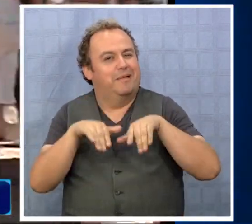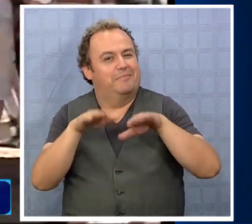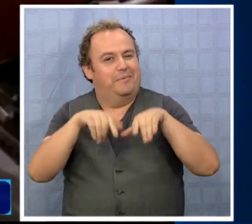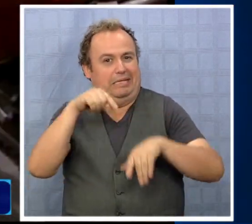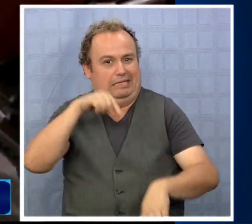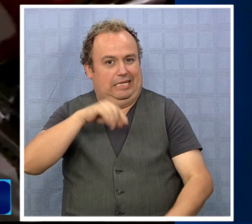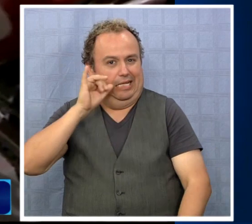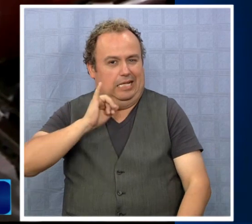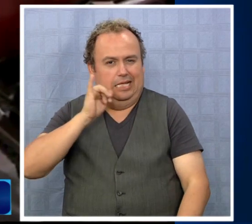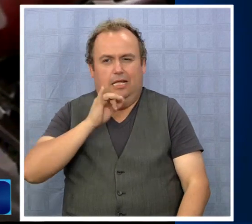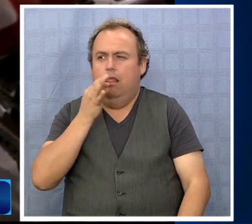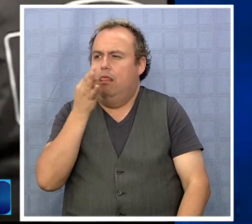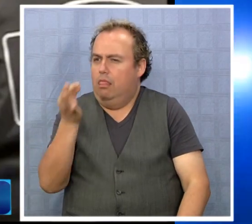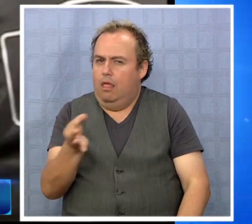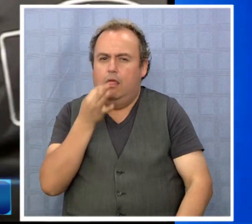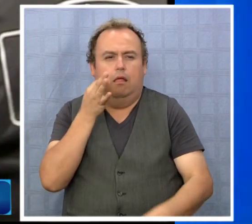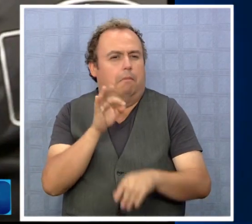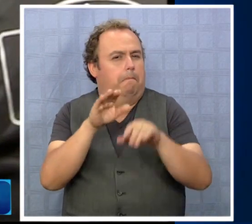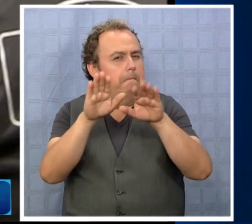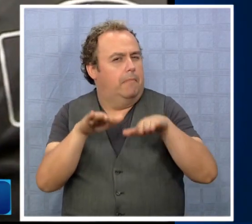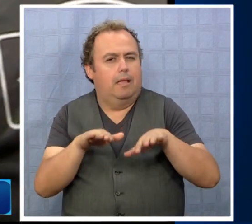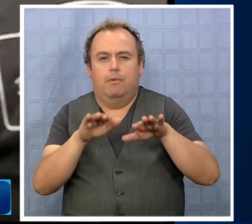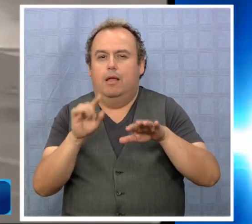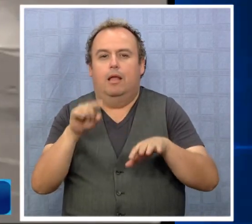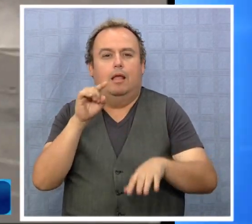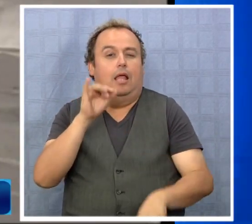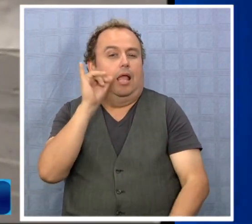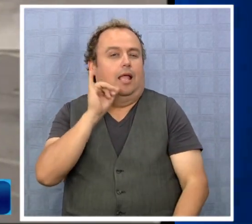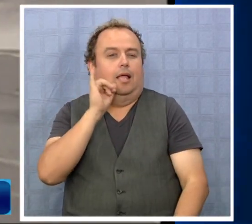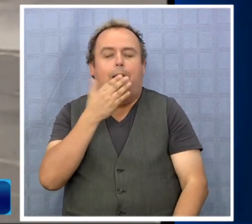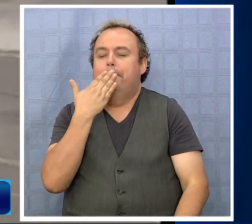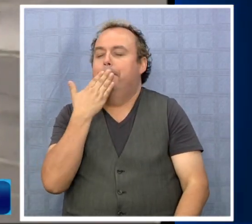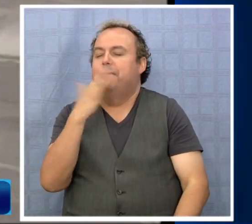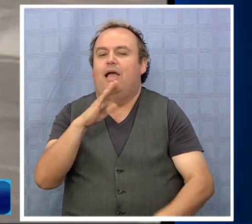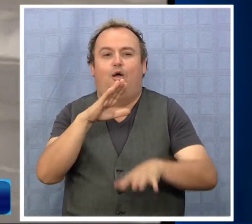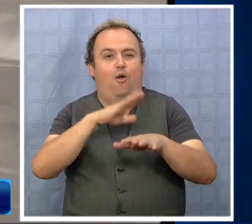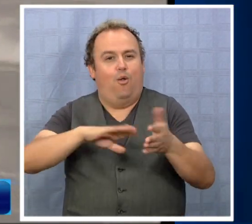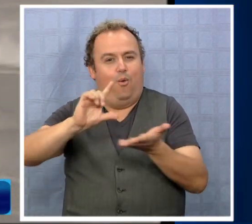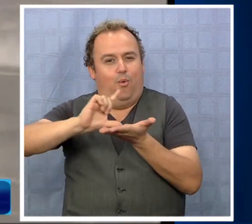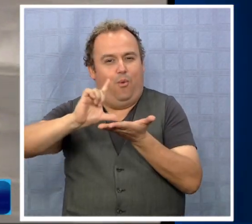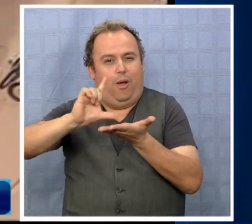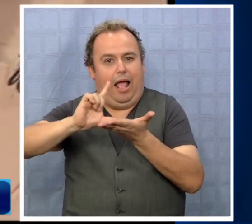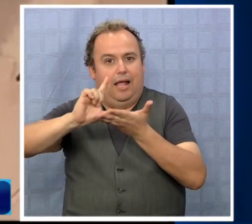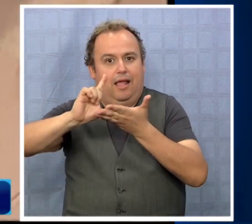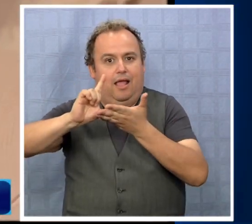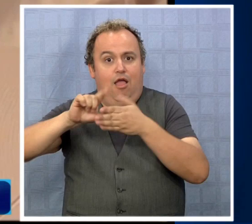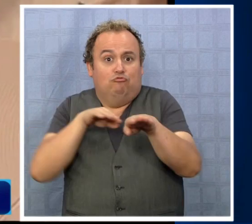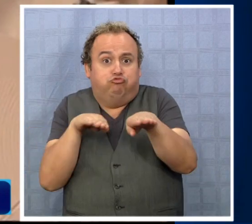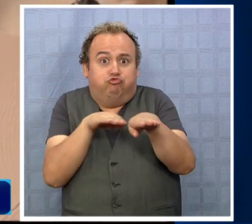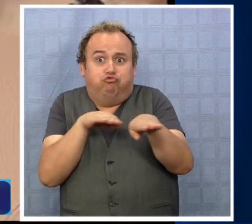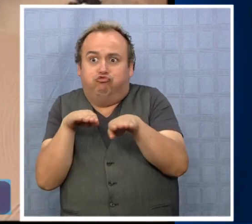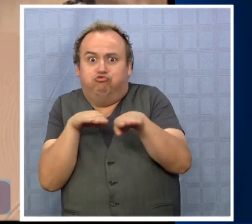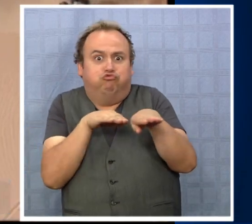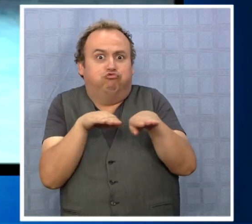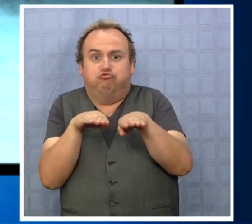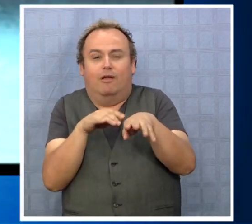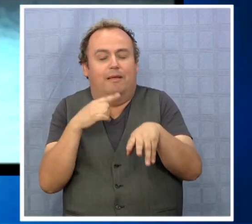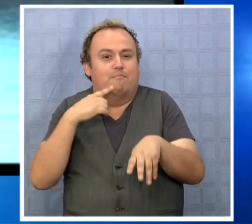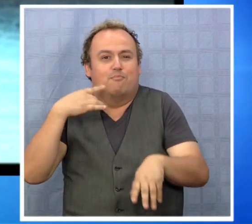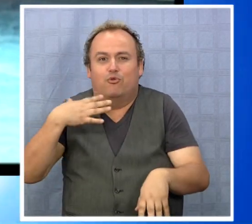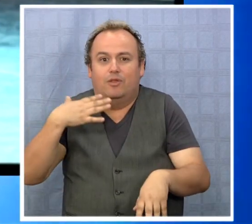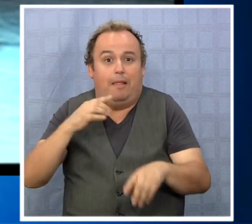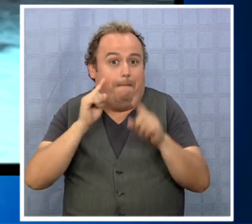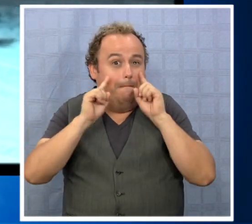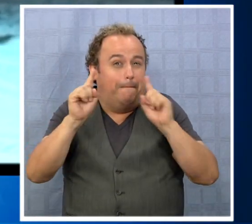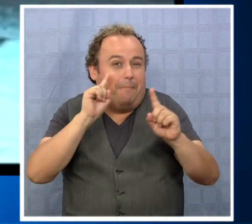cansancio que Iquique era una de las mejores plazas para la carrera más importante y riesgosa del planeta,